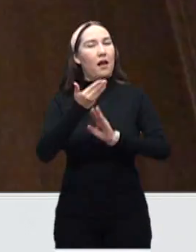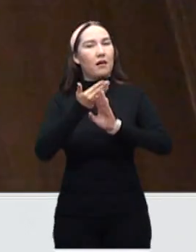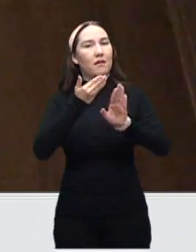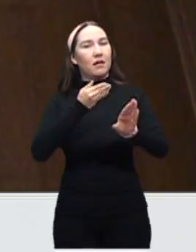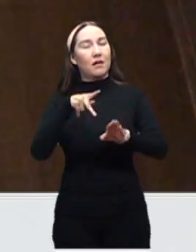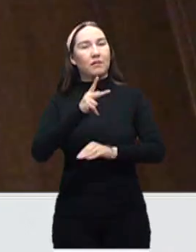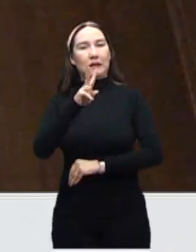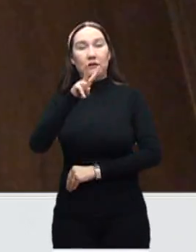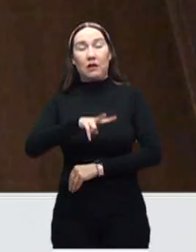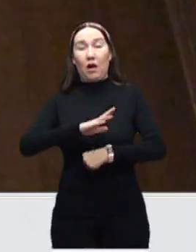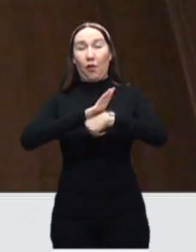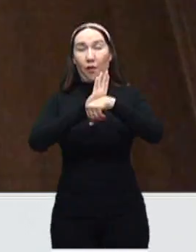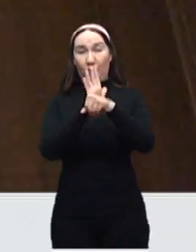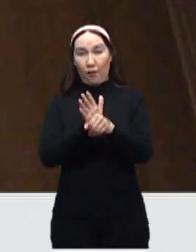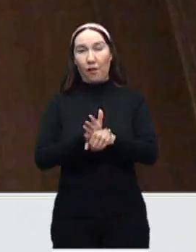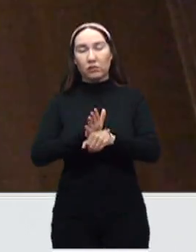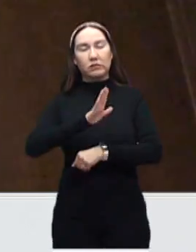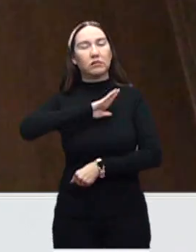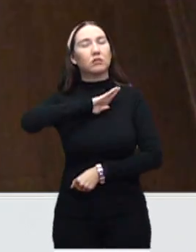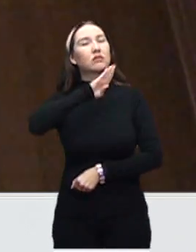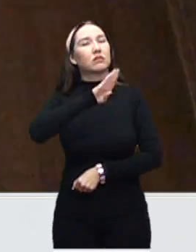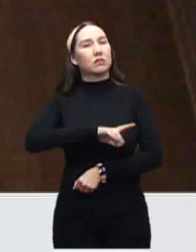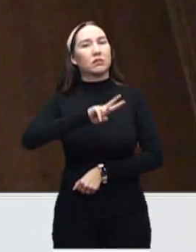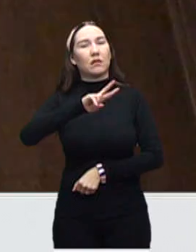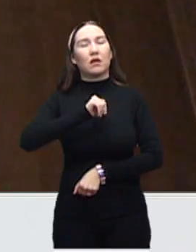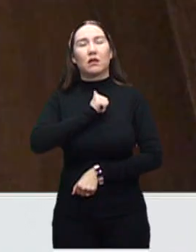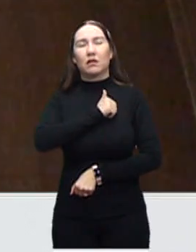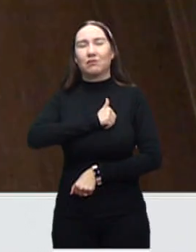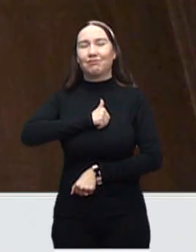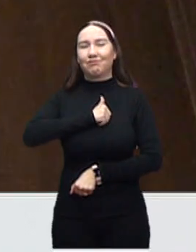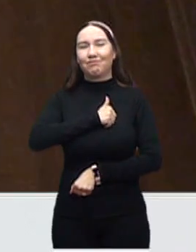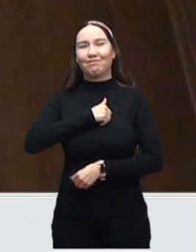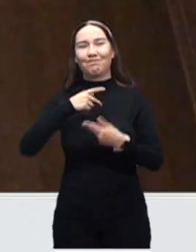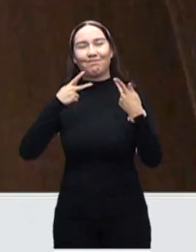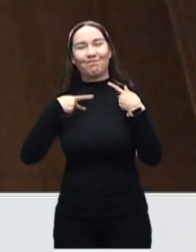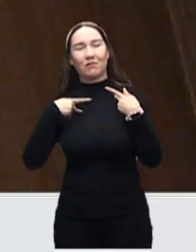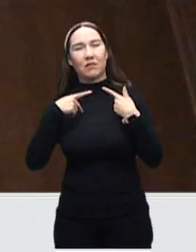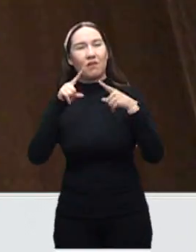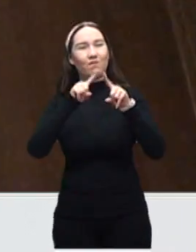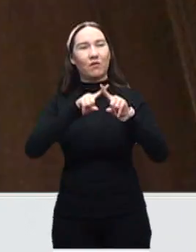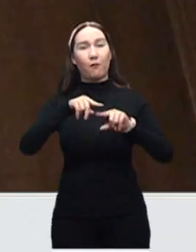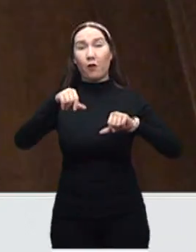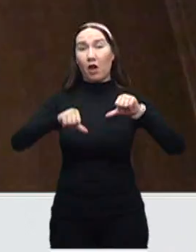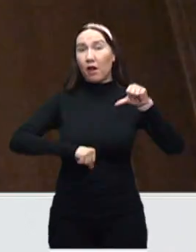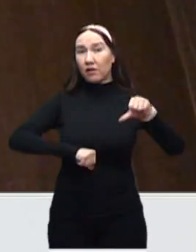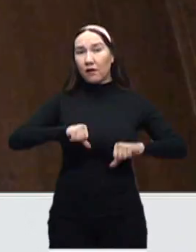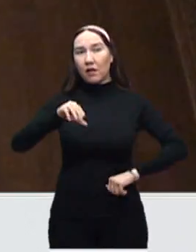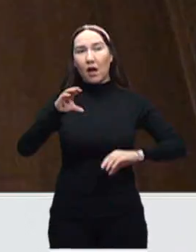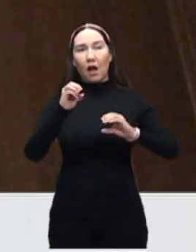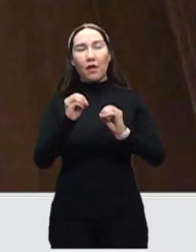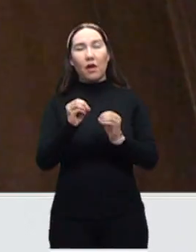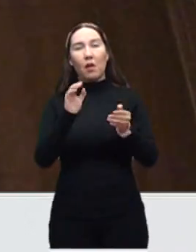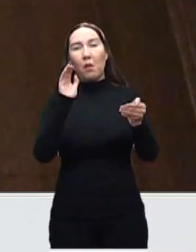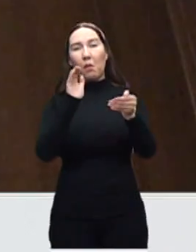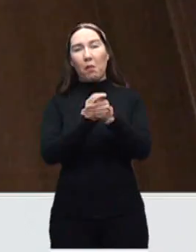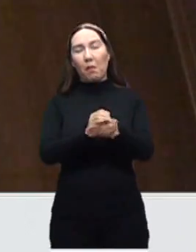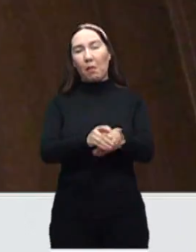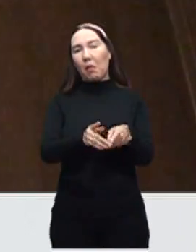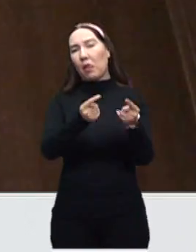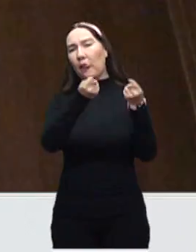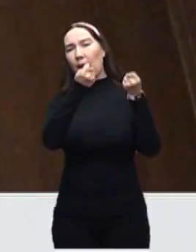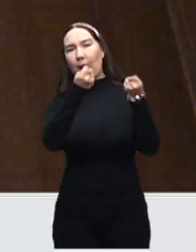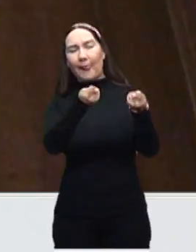El COVID mata. Y, desgraciadamente, muchas personas, pues, por sus actividades o por descuido, por falta de conocimiento,